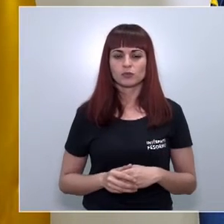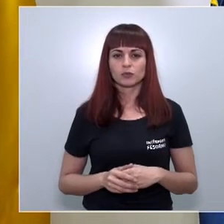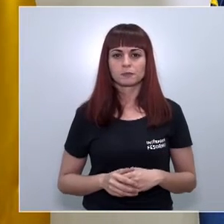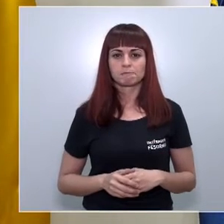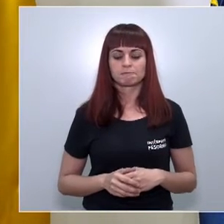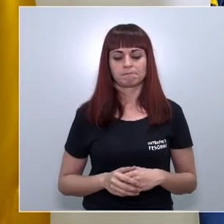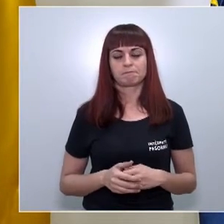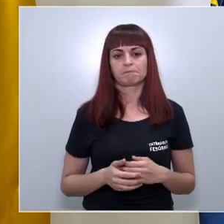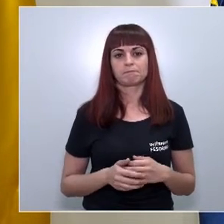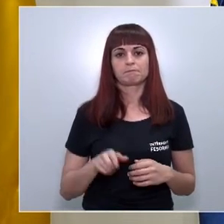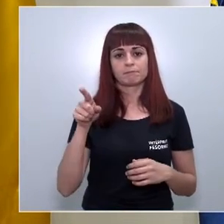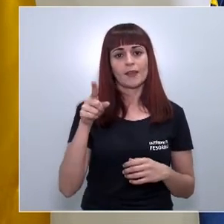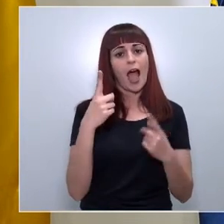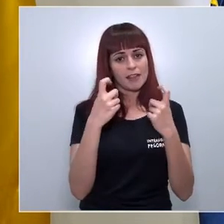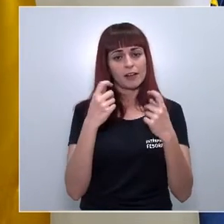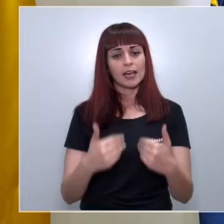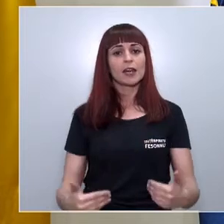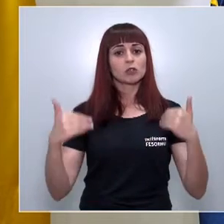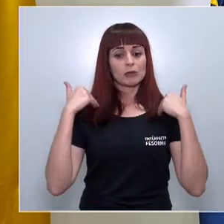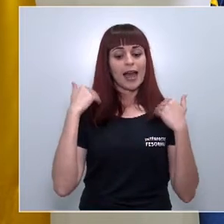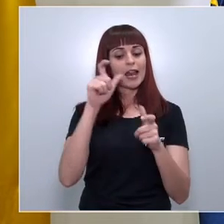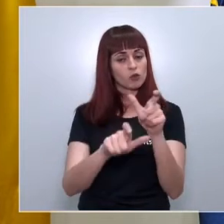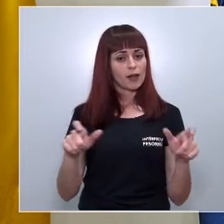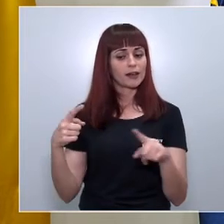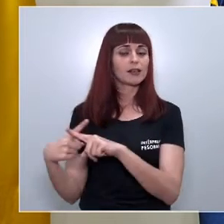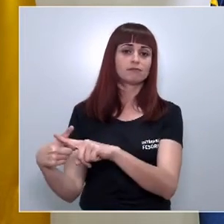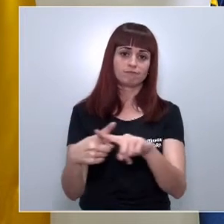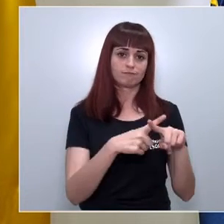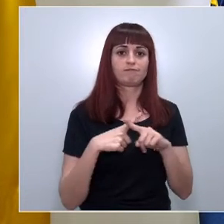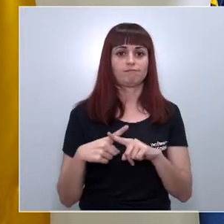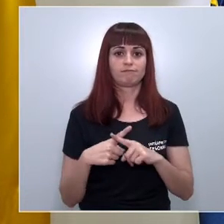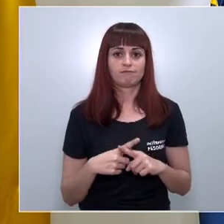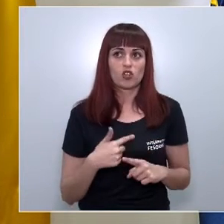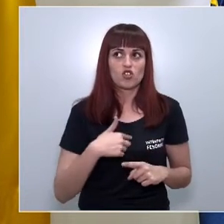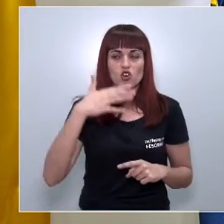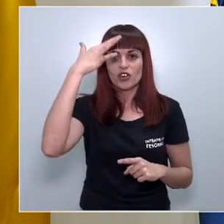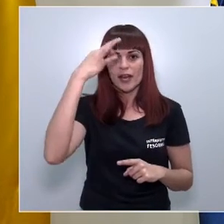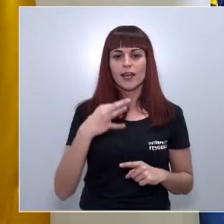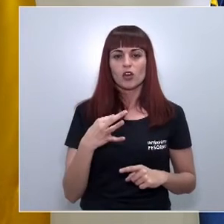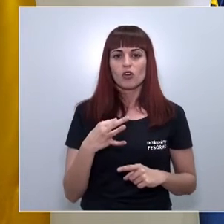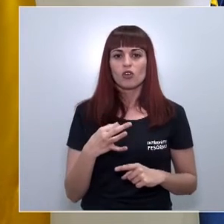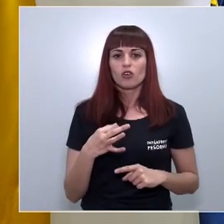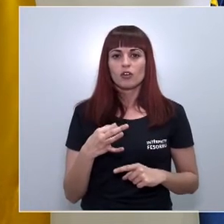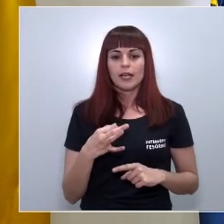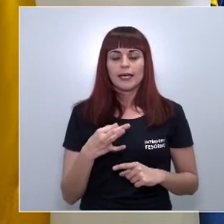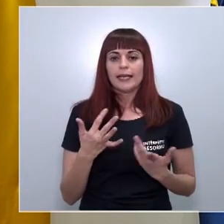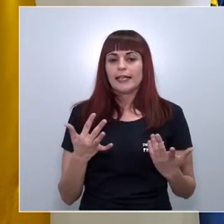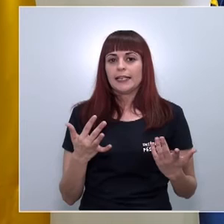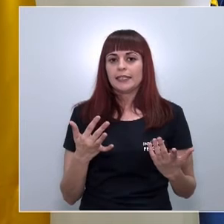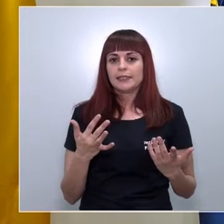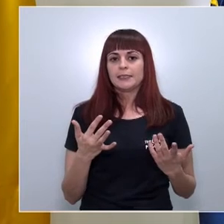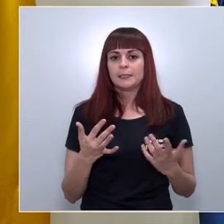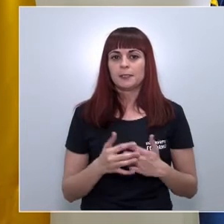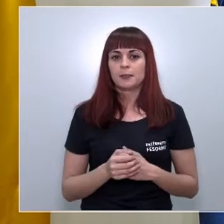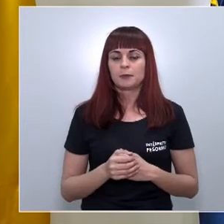evidentemente todo esto se basa en la corresponsabilidad de la ciudadanía hasta ahora yo creo que la gran parte por no decir la totalidad de